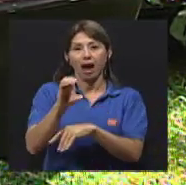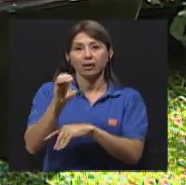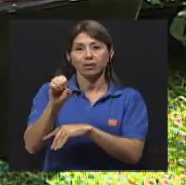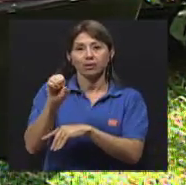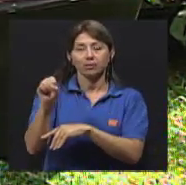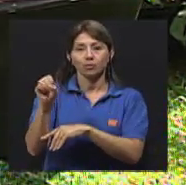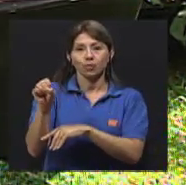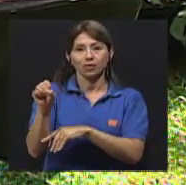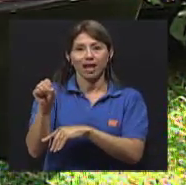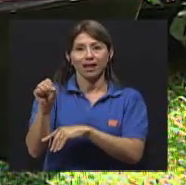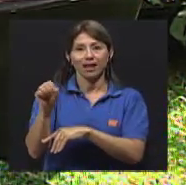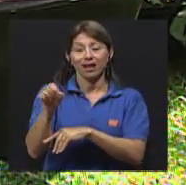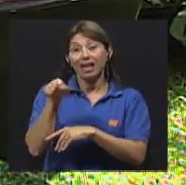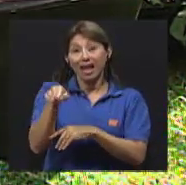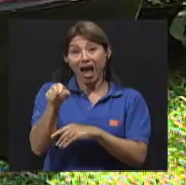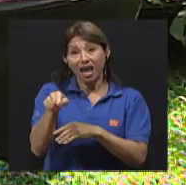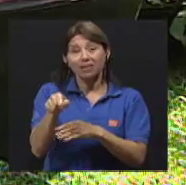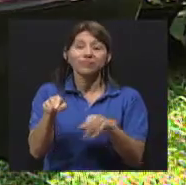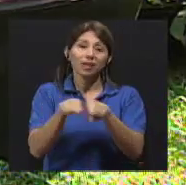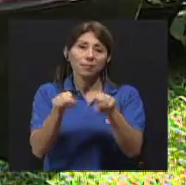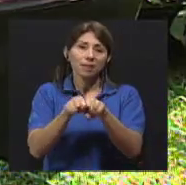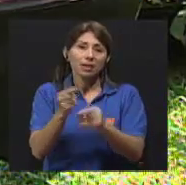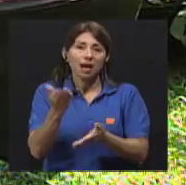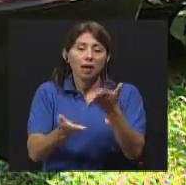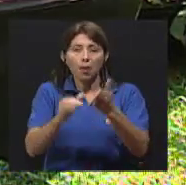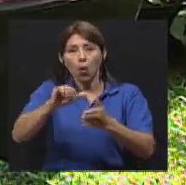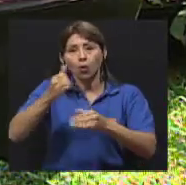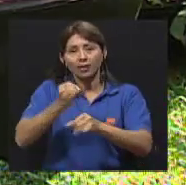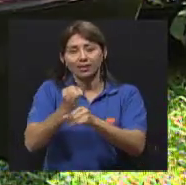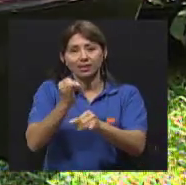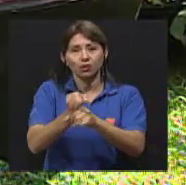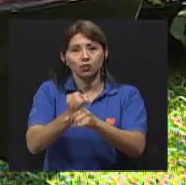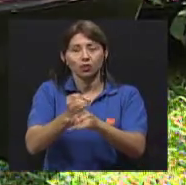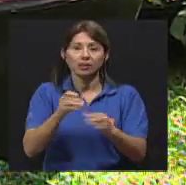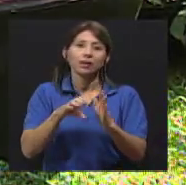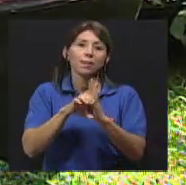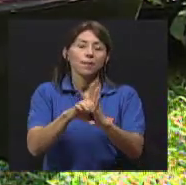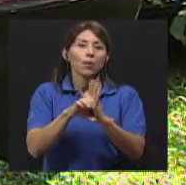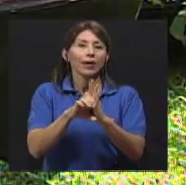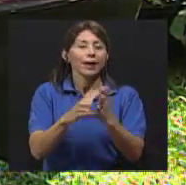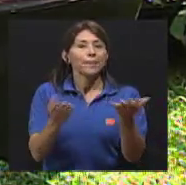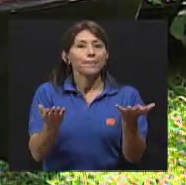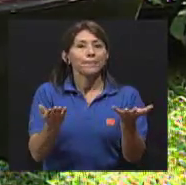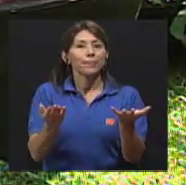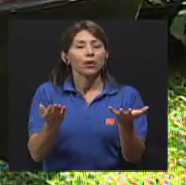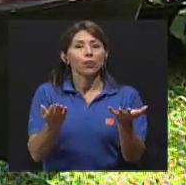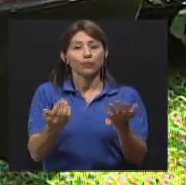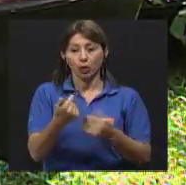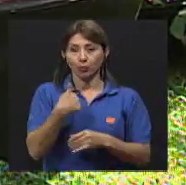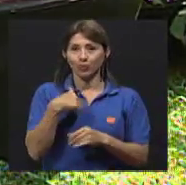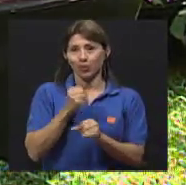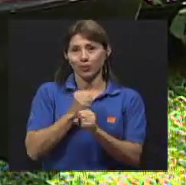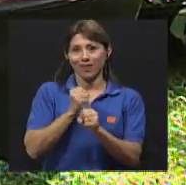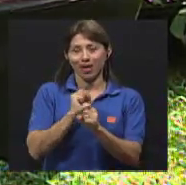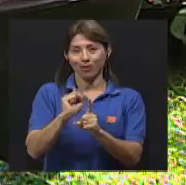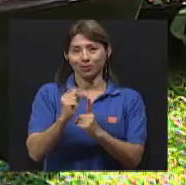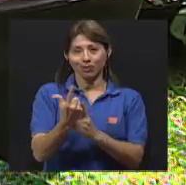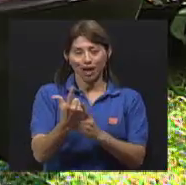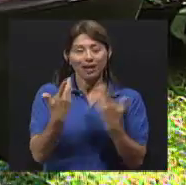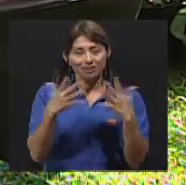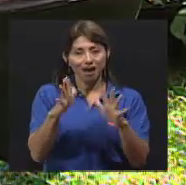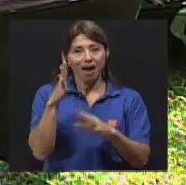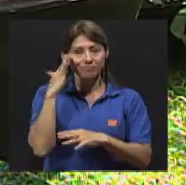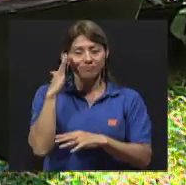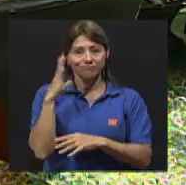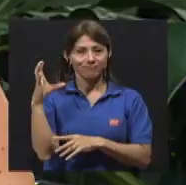casos ya entran en juego otras instituciones, ¿verdad? Por ejemplo, ya hay que gestionar, te lo digo como trabajadora social, porque he